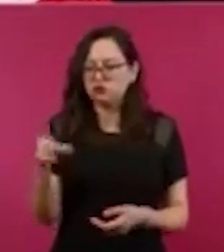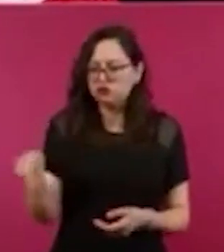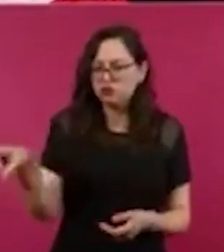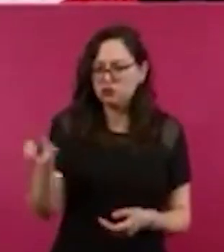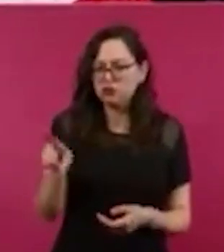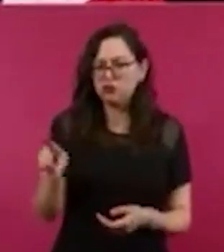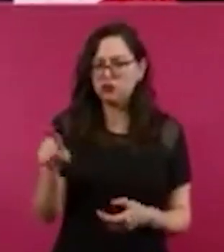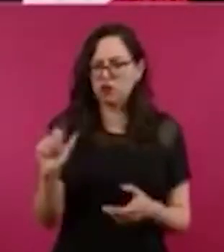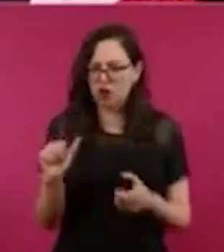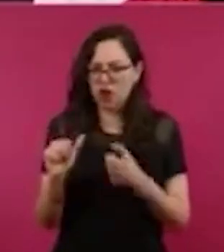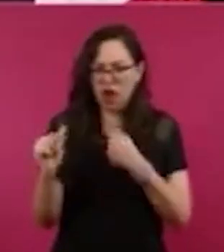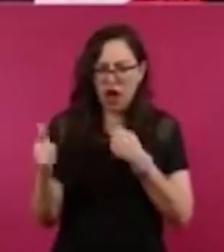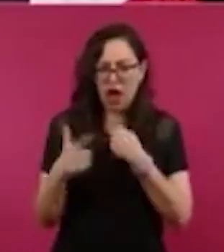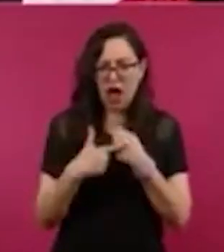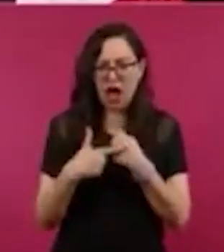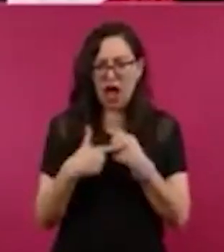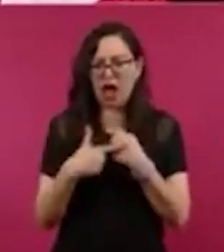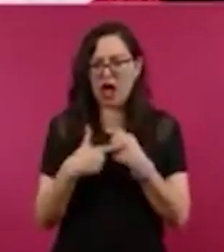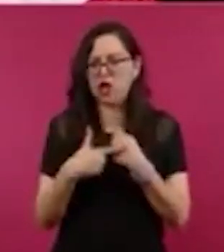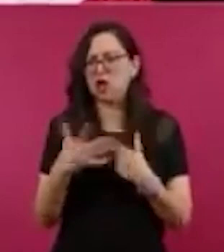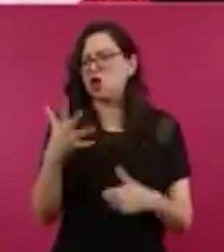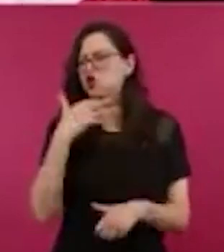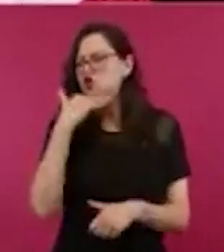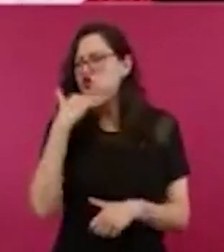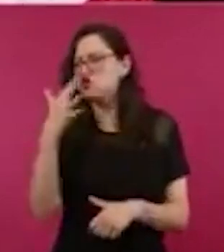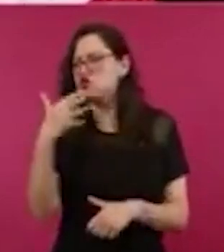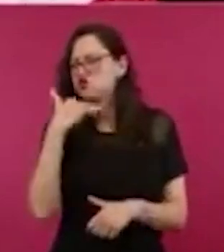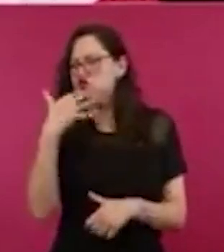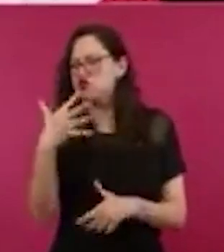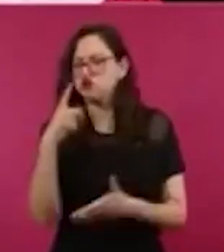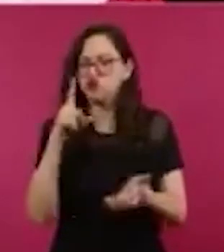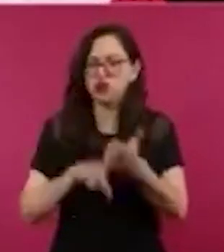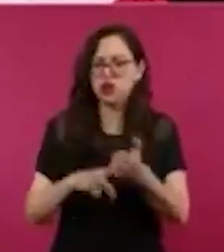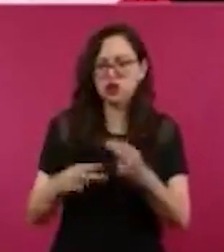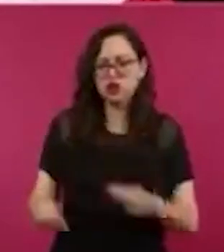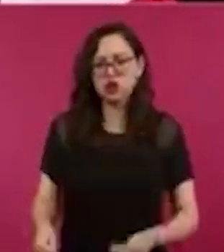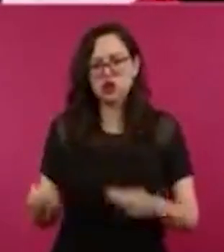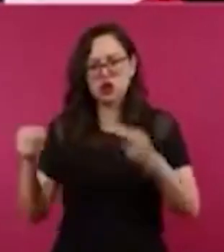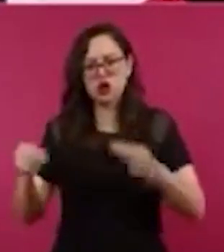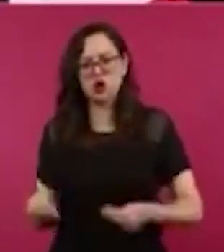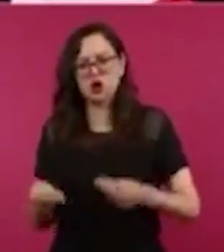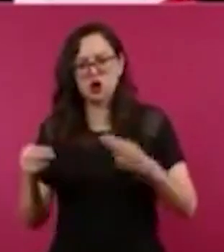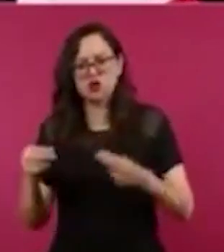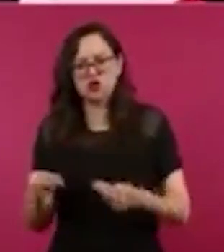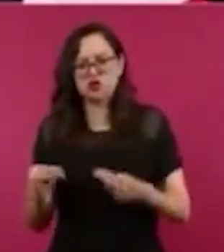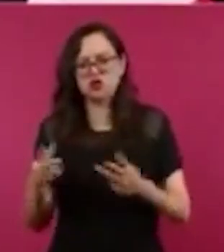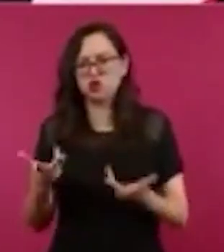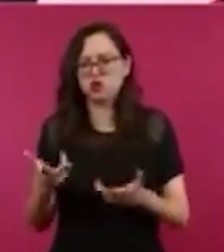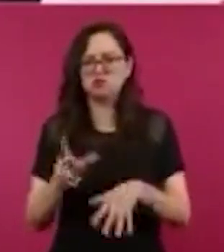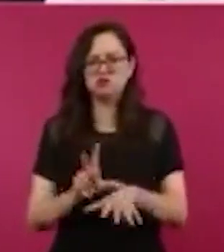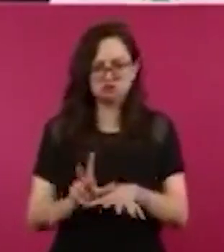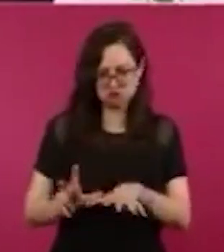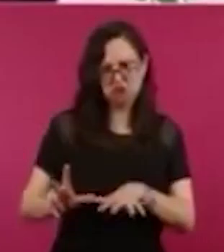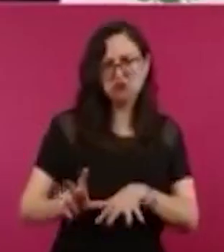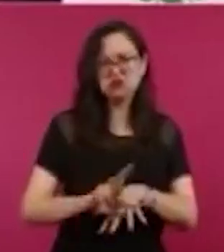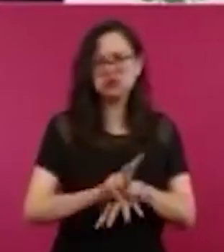metidos en negocios ilícitos en el Tren Maya,